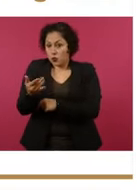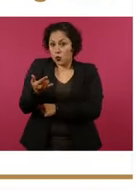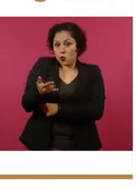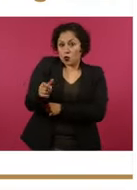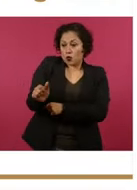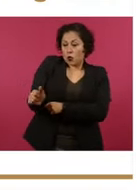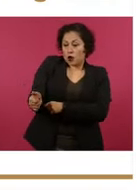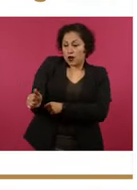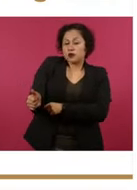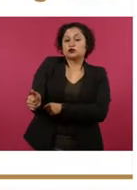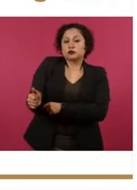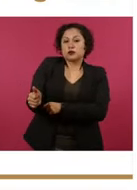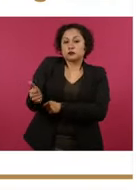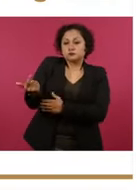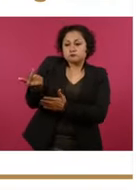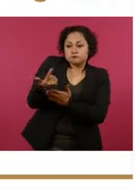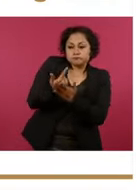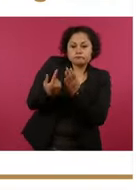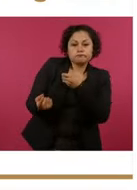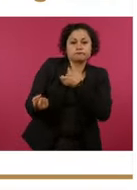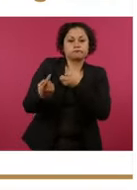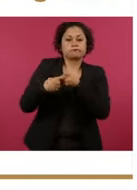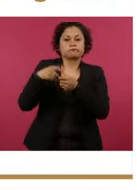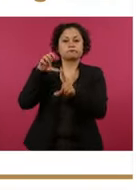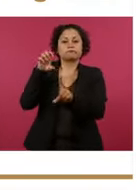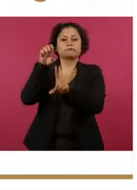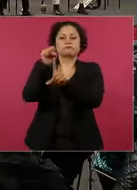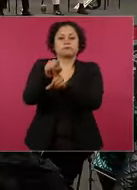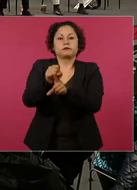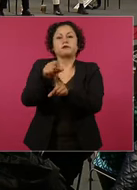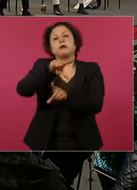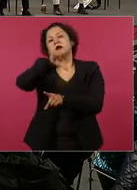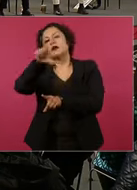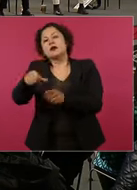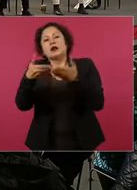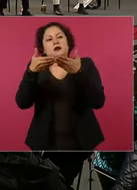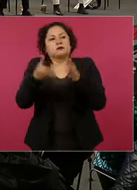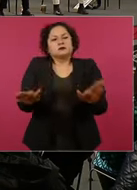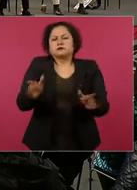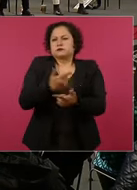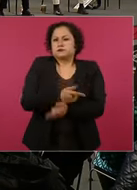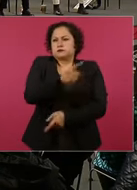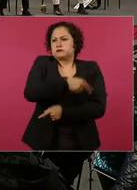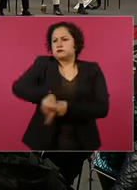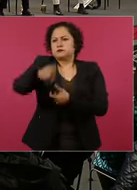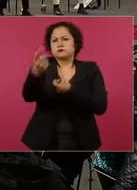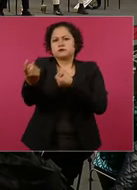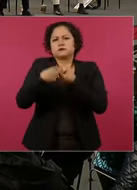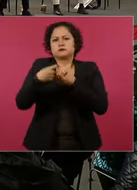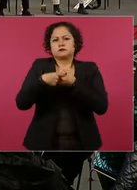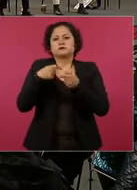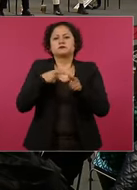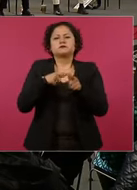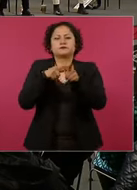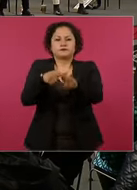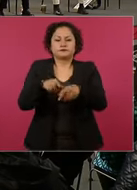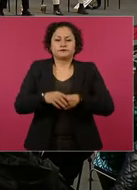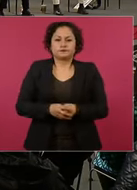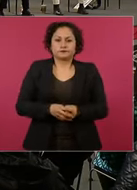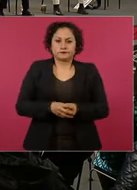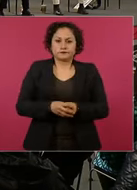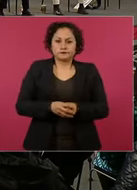y desde luego seguirá abierto para las personas que tienen este derecho. Ahora, si nos pueden pasar al enlace, están